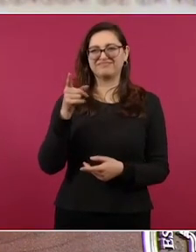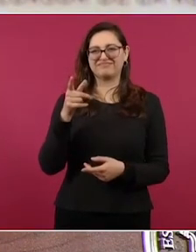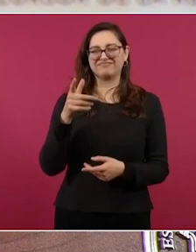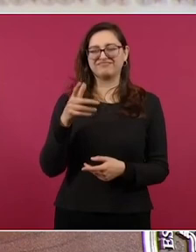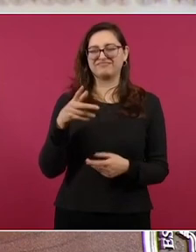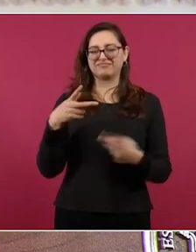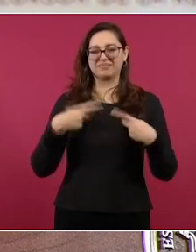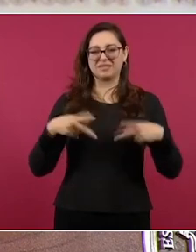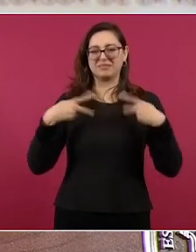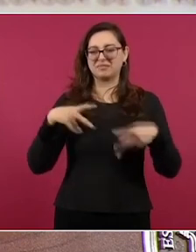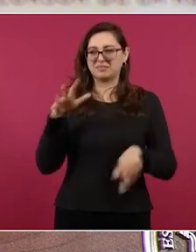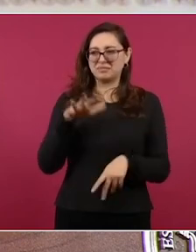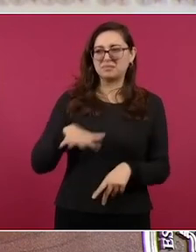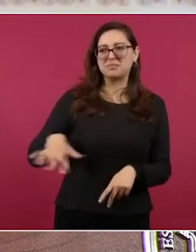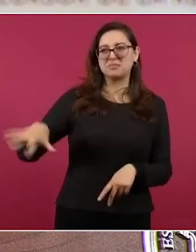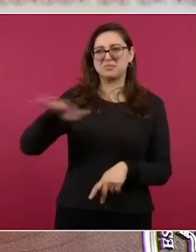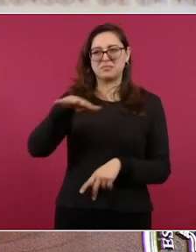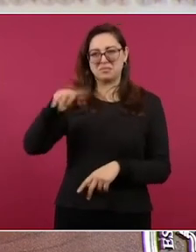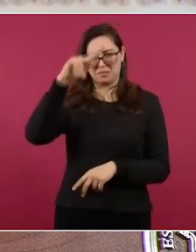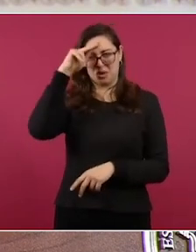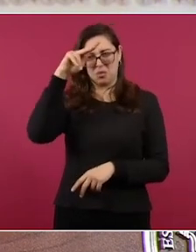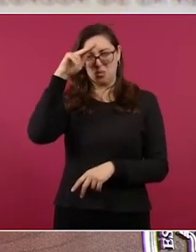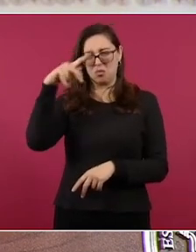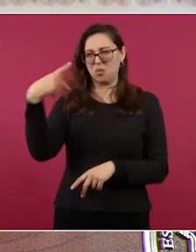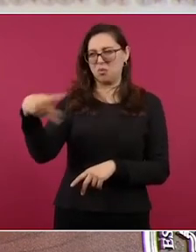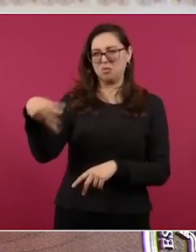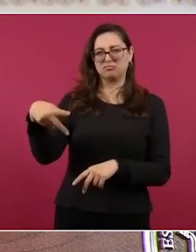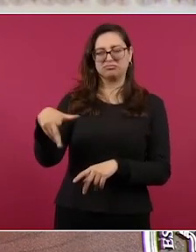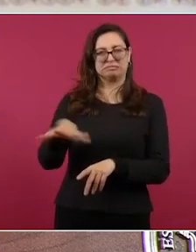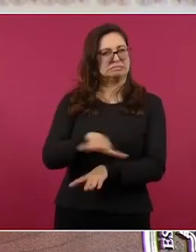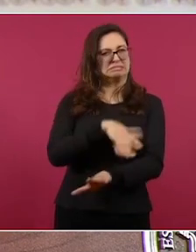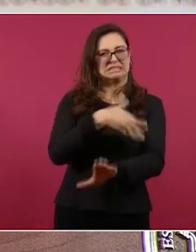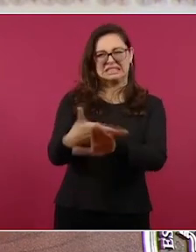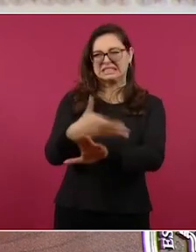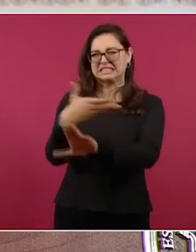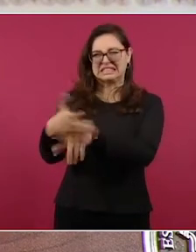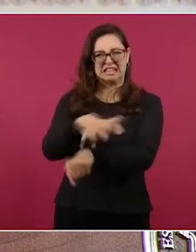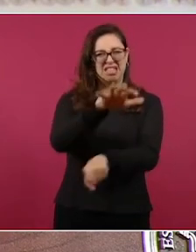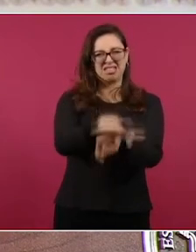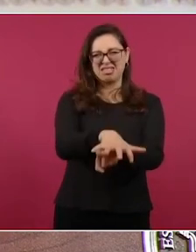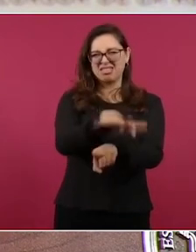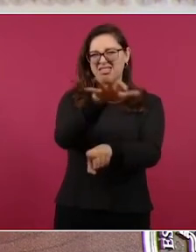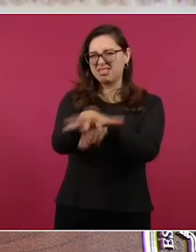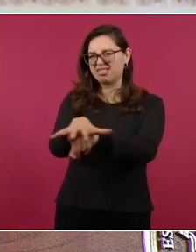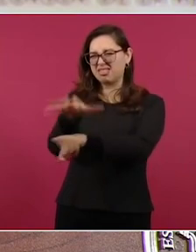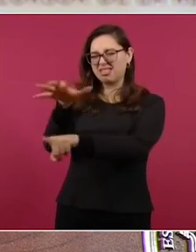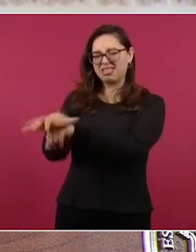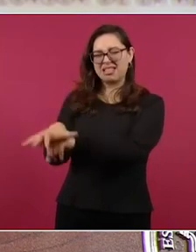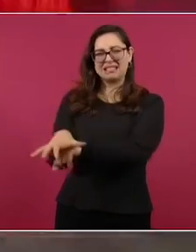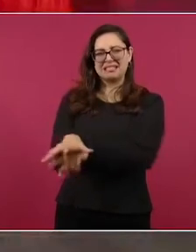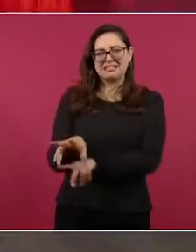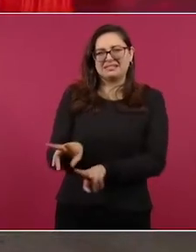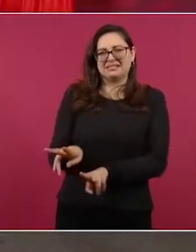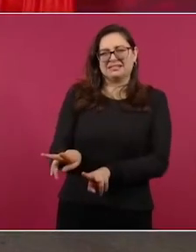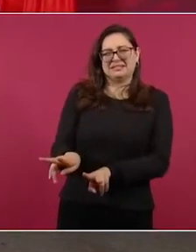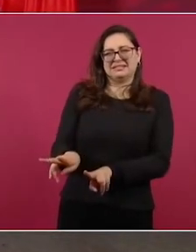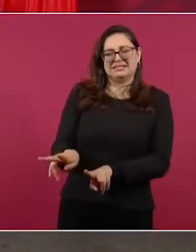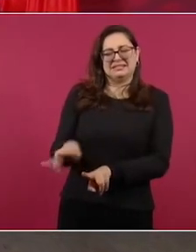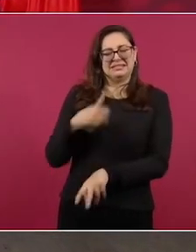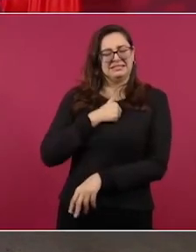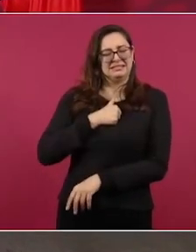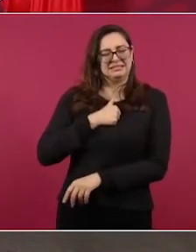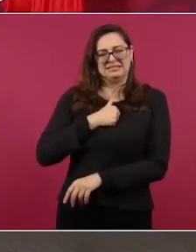y no buscar